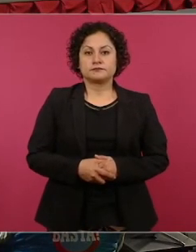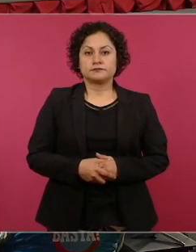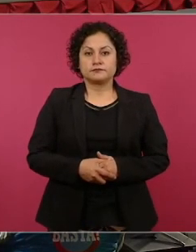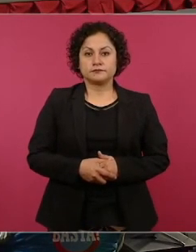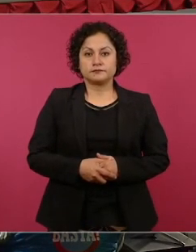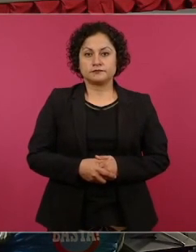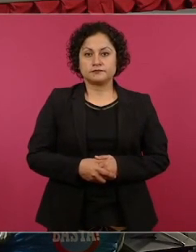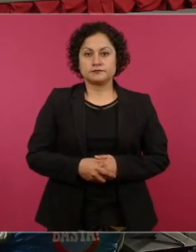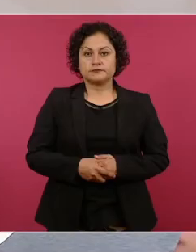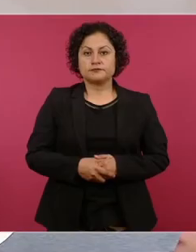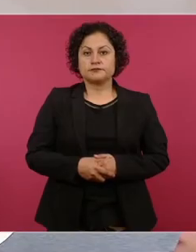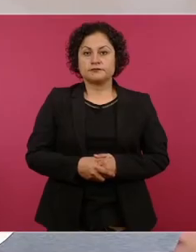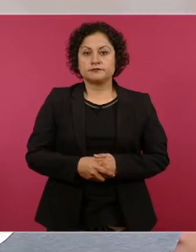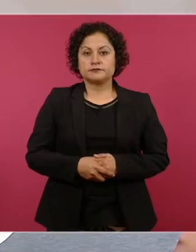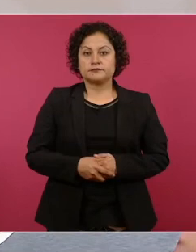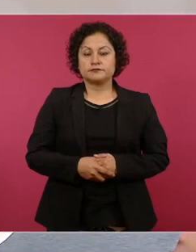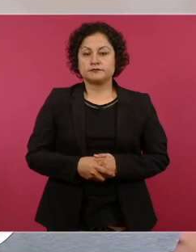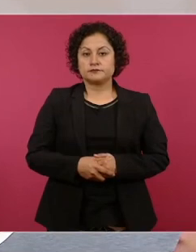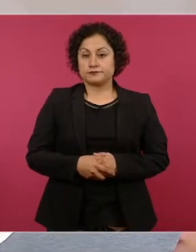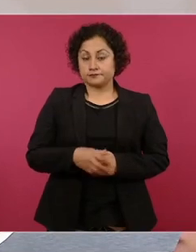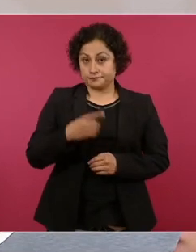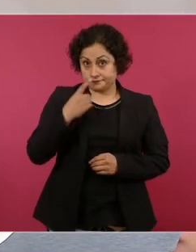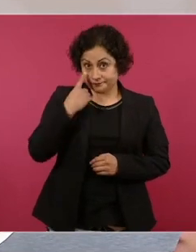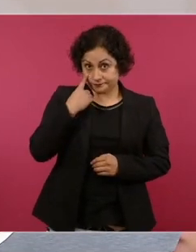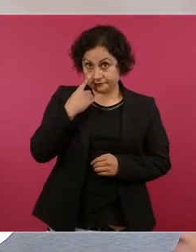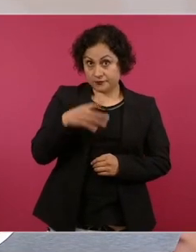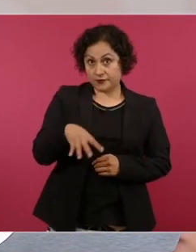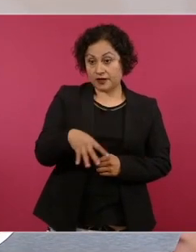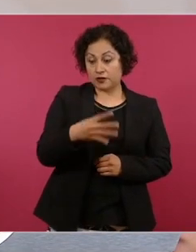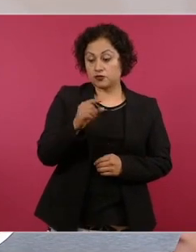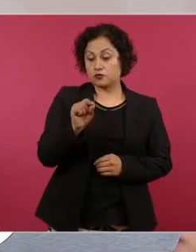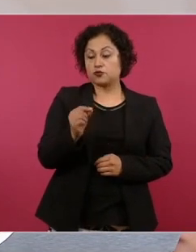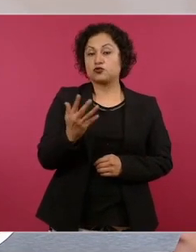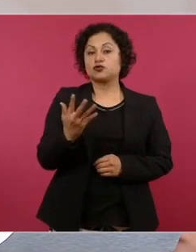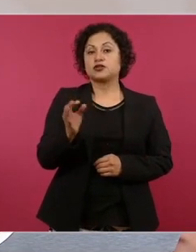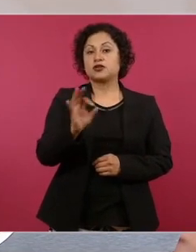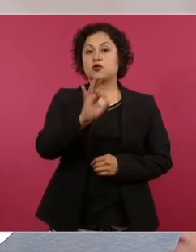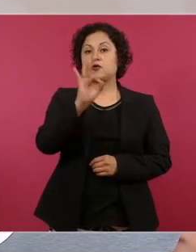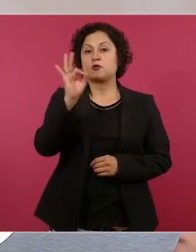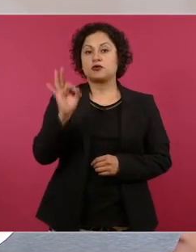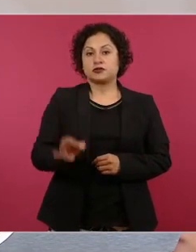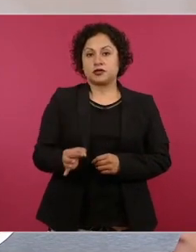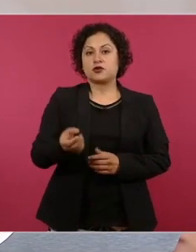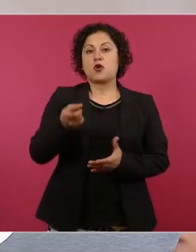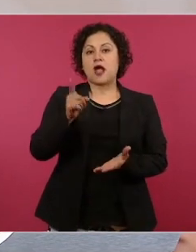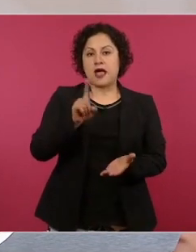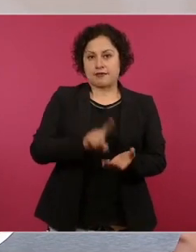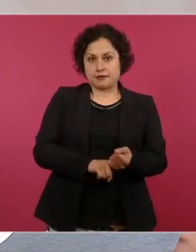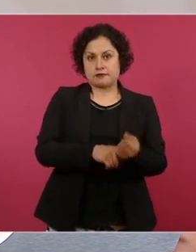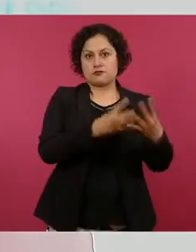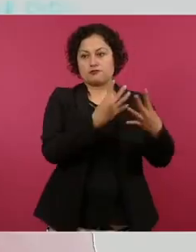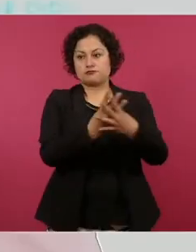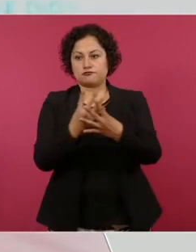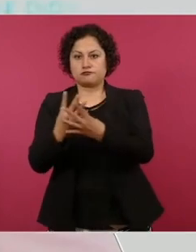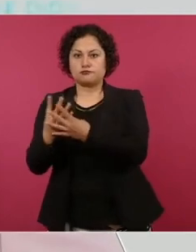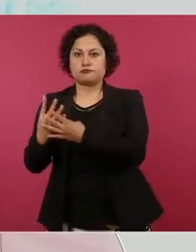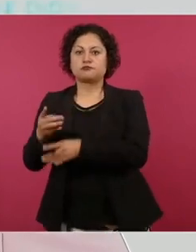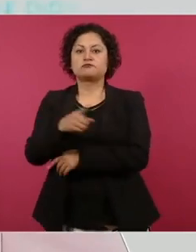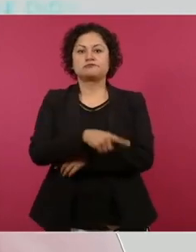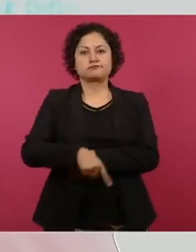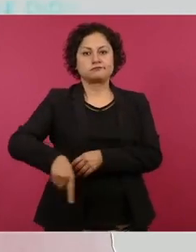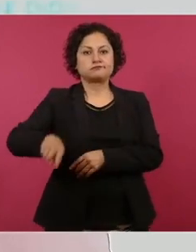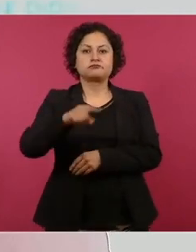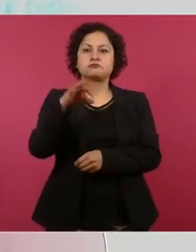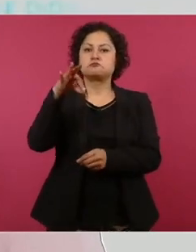El 14.5 por ciento de la población de penales federales podrá emitir su voto por la